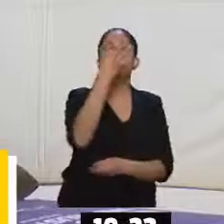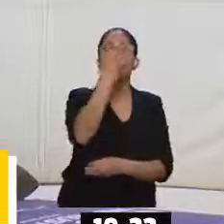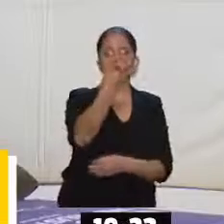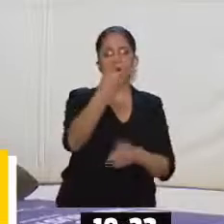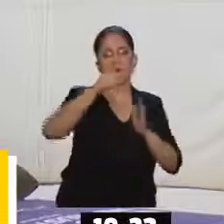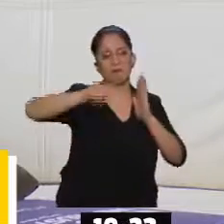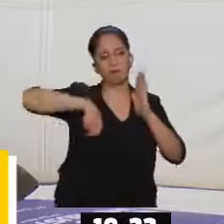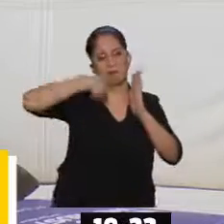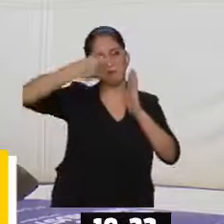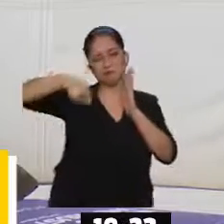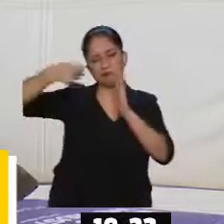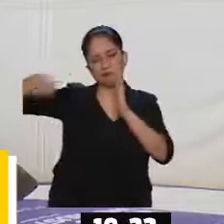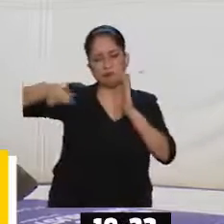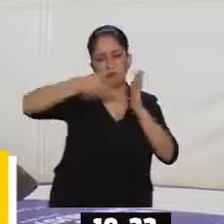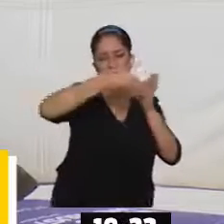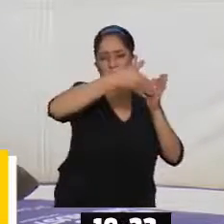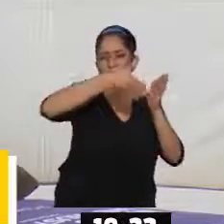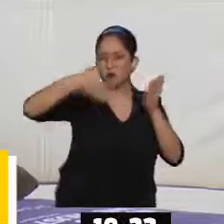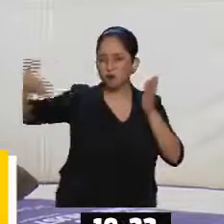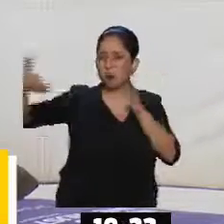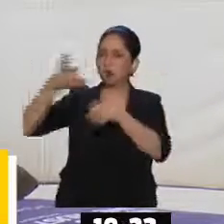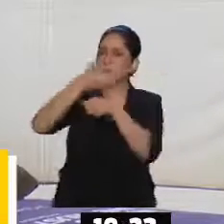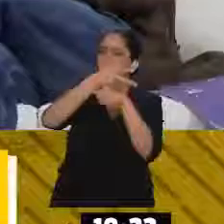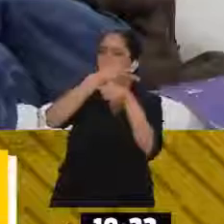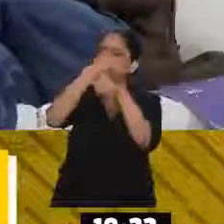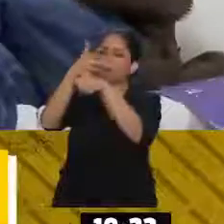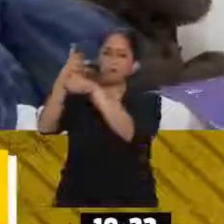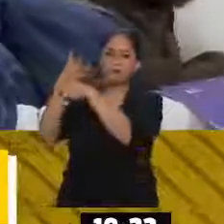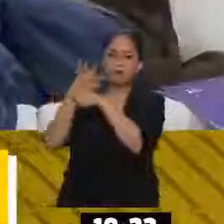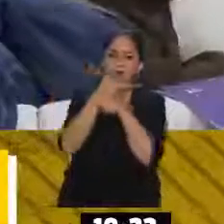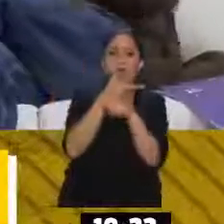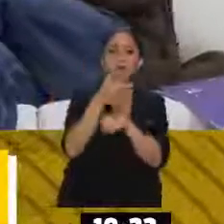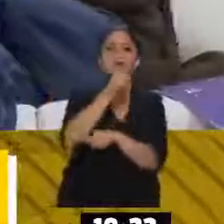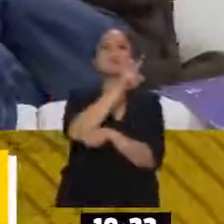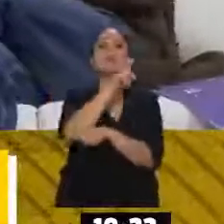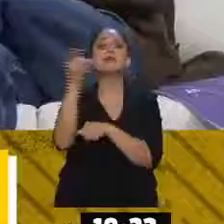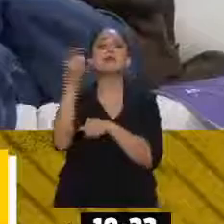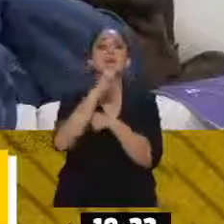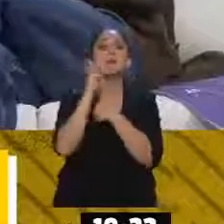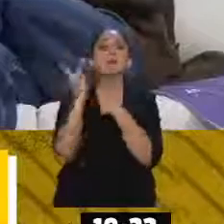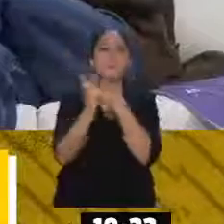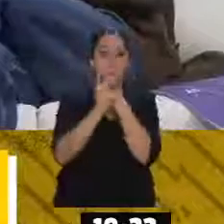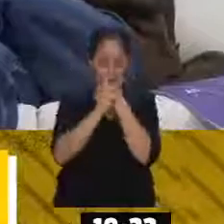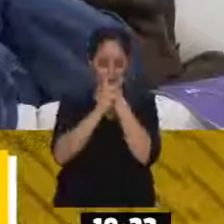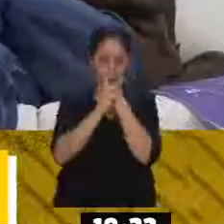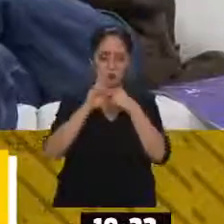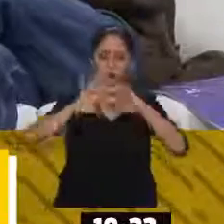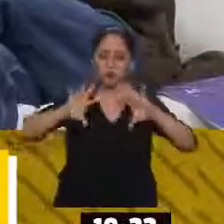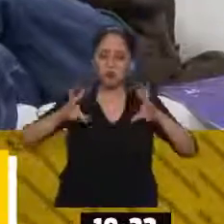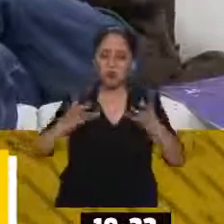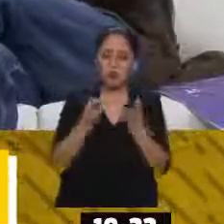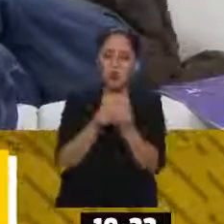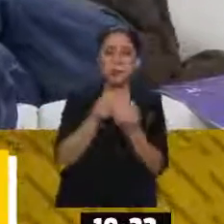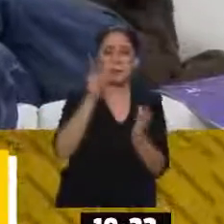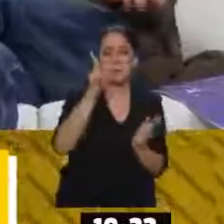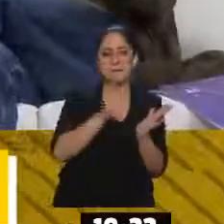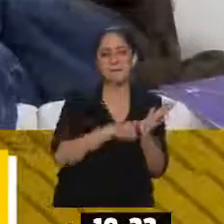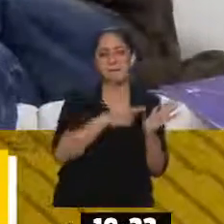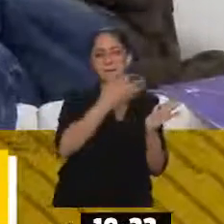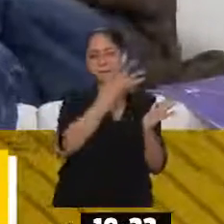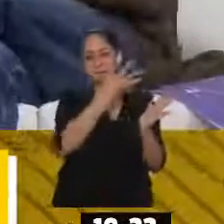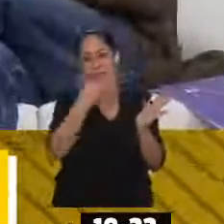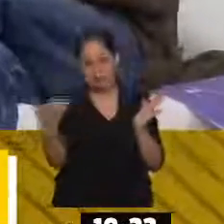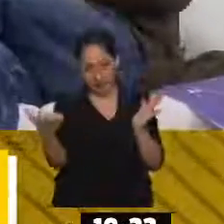en más de 100 países. Que son resultado de las más, casi 1,500 que recibimos a la